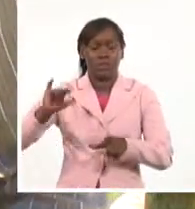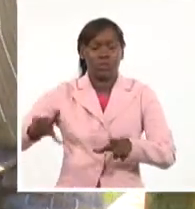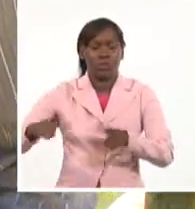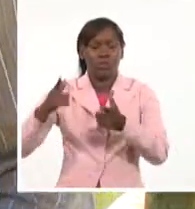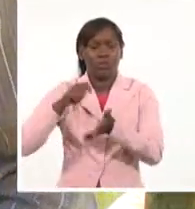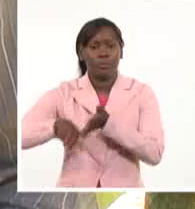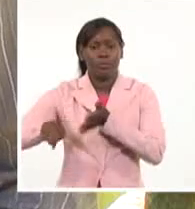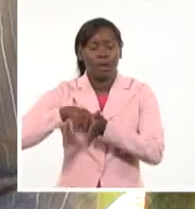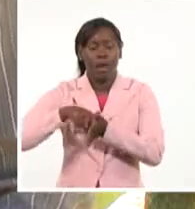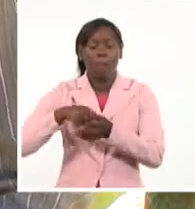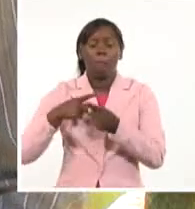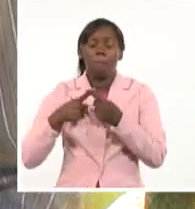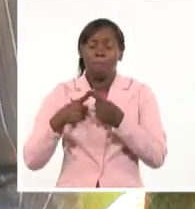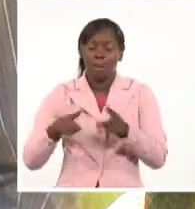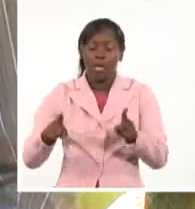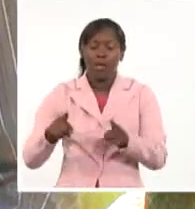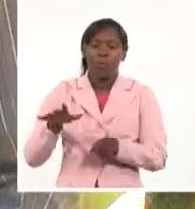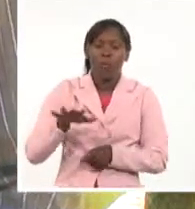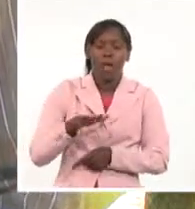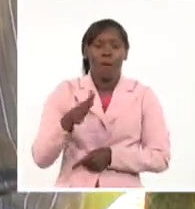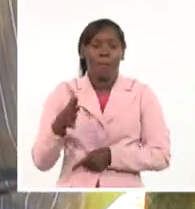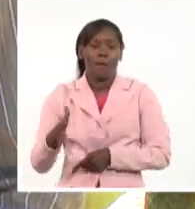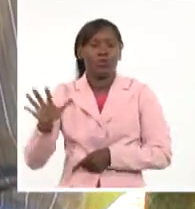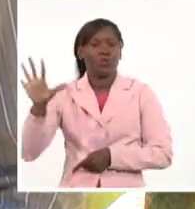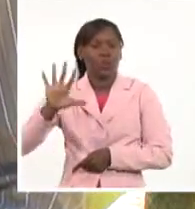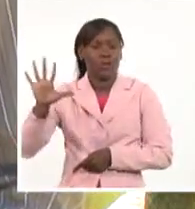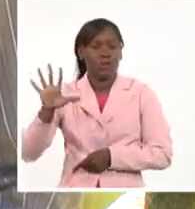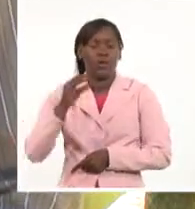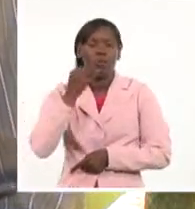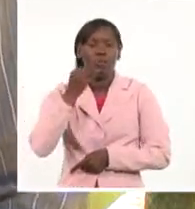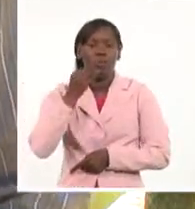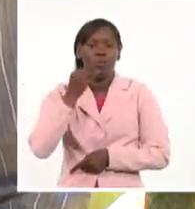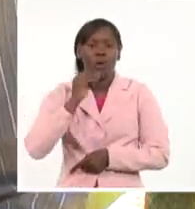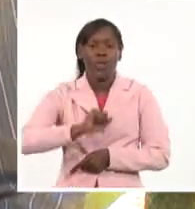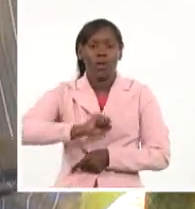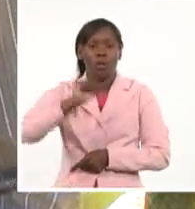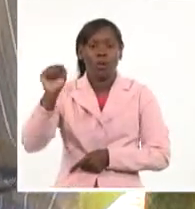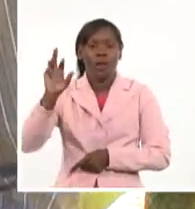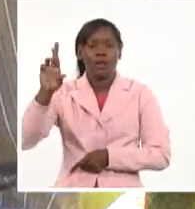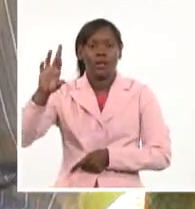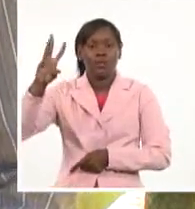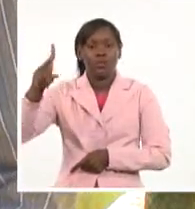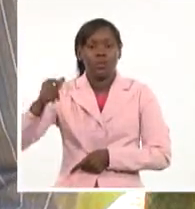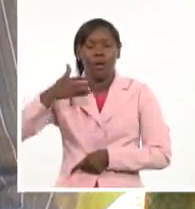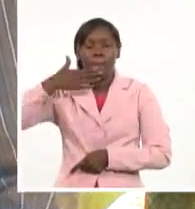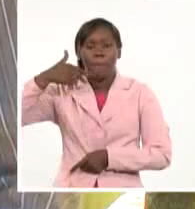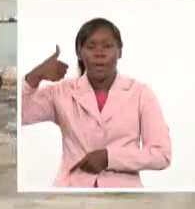y bueno, 55 de ellas sí van a tener un resultado positivo en cumplimiento del plan.